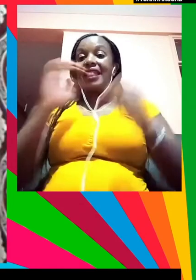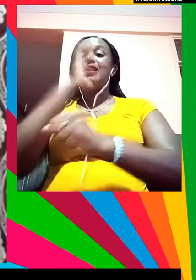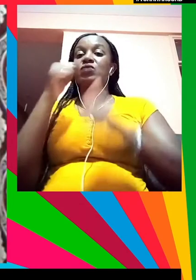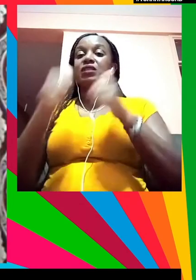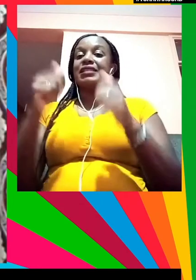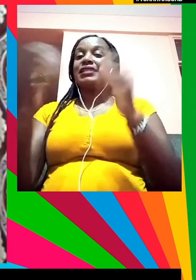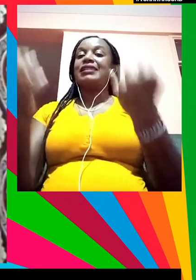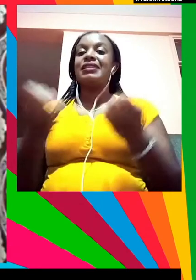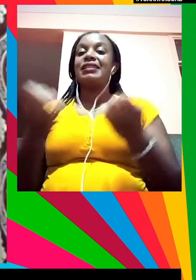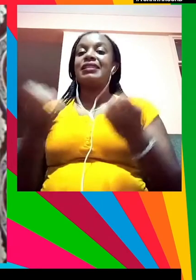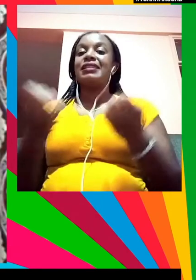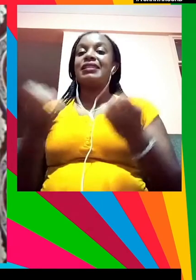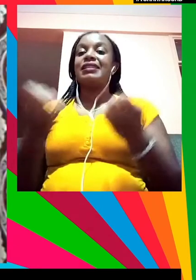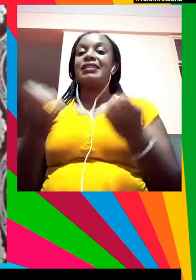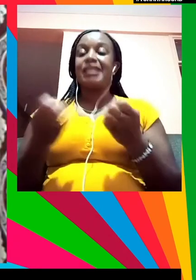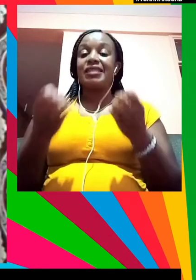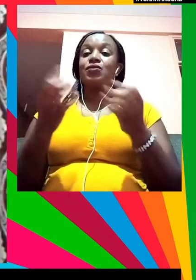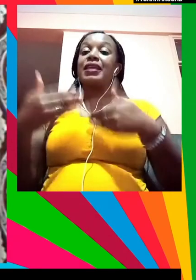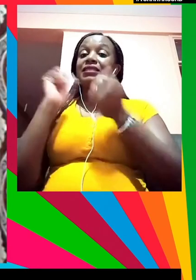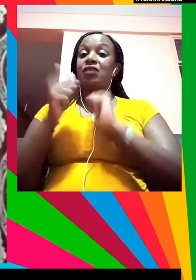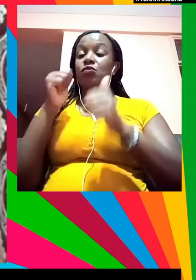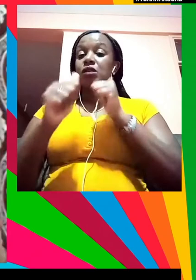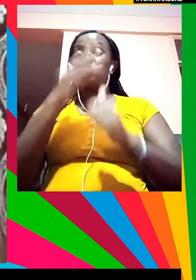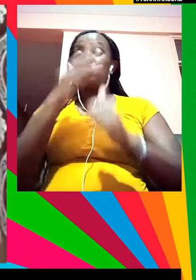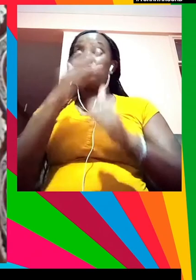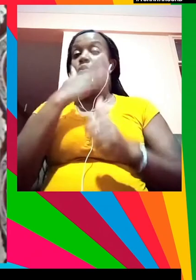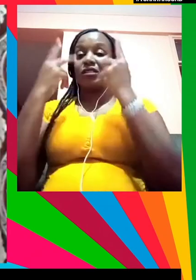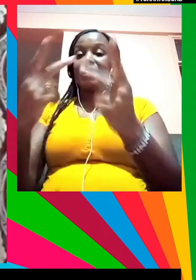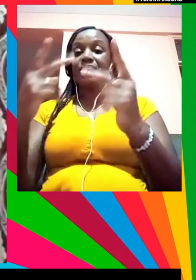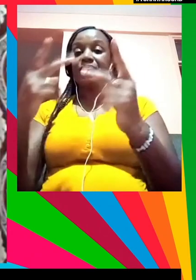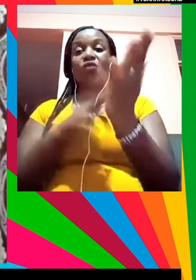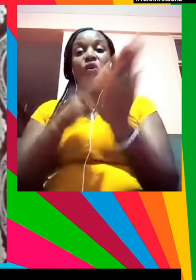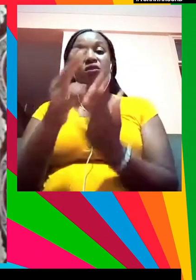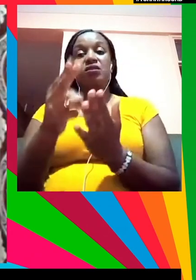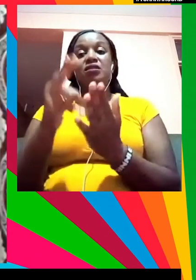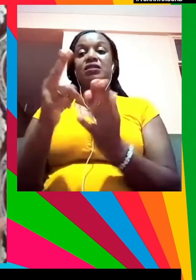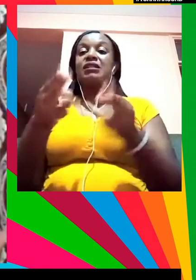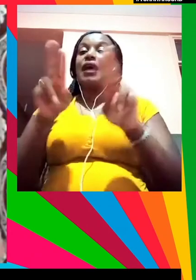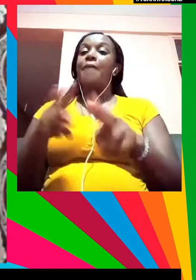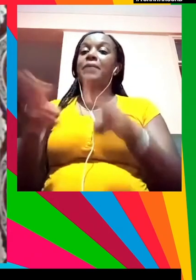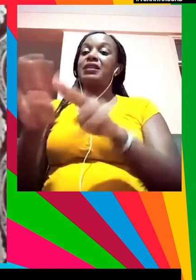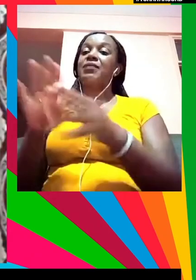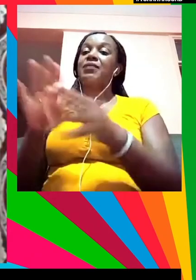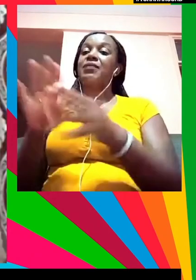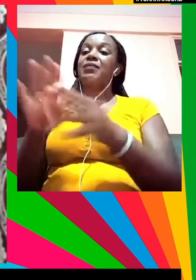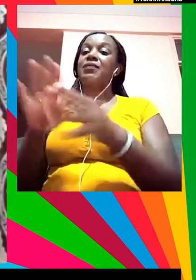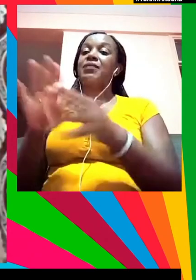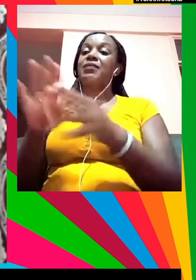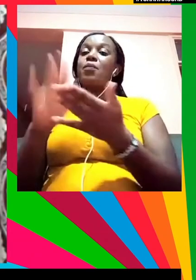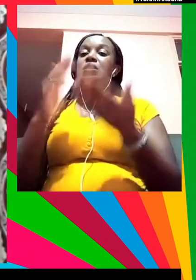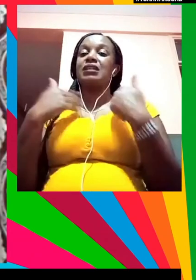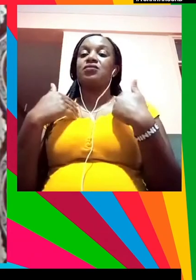para crear el cambio que queremos ver y creo que esto ocurre cada vez más y ha de ser más